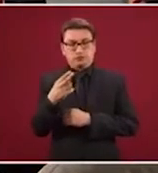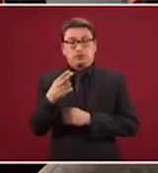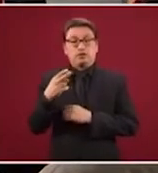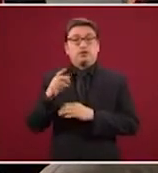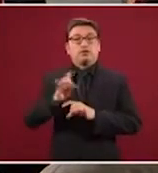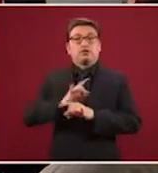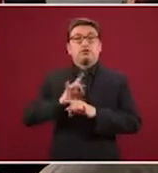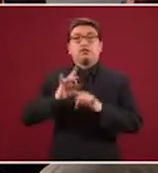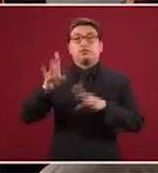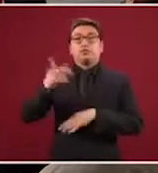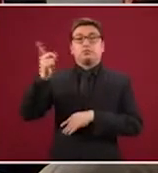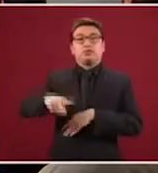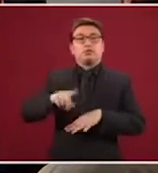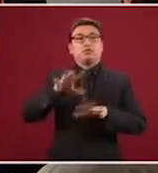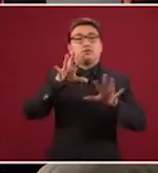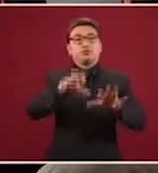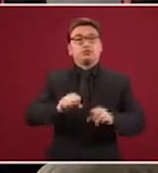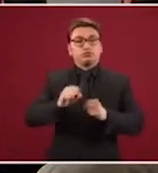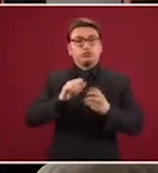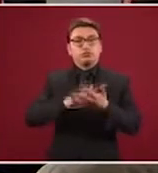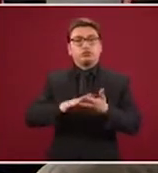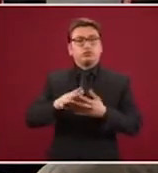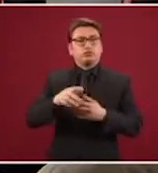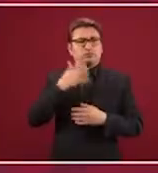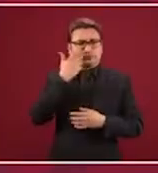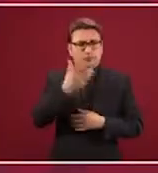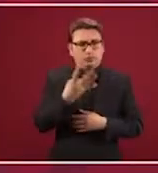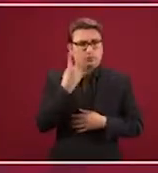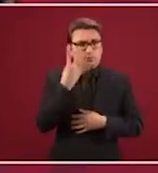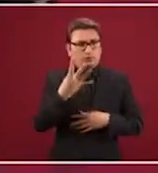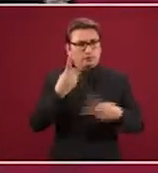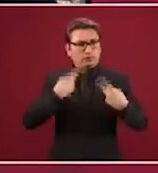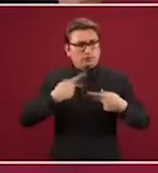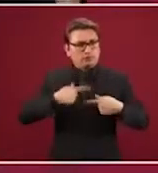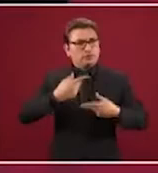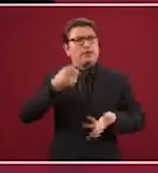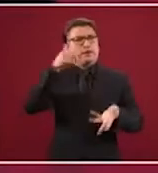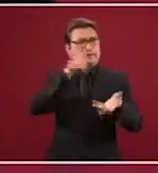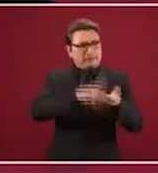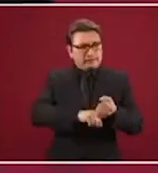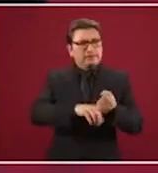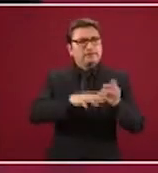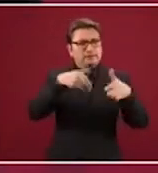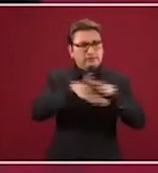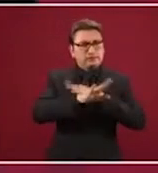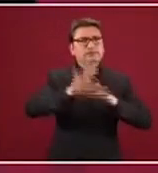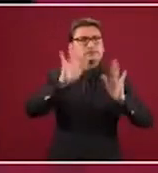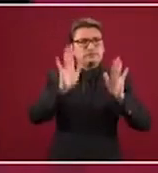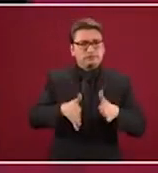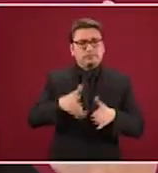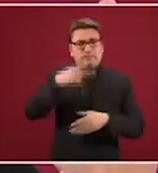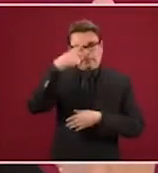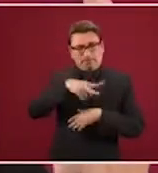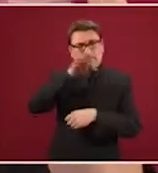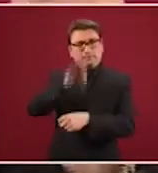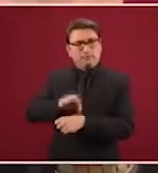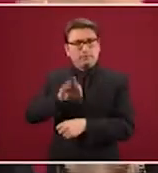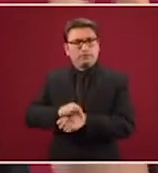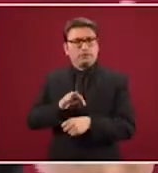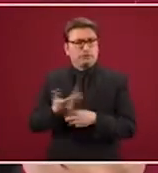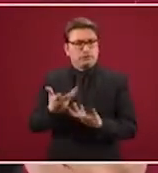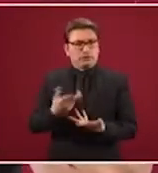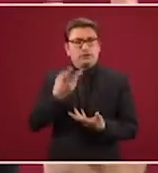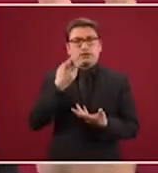emiten orden de aprehensión y nos la notifican de personas que ya tienen asilo concedido por México y